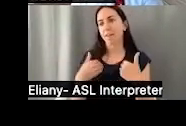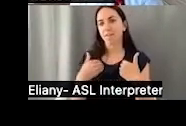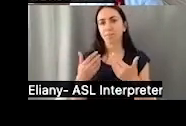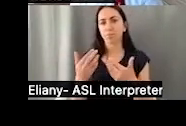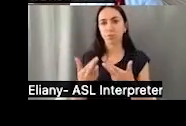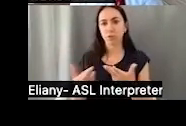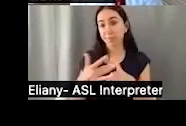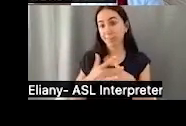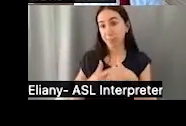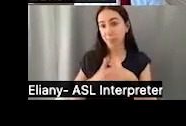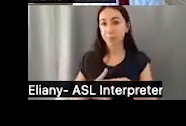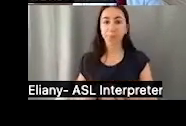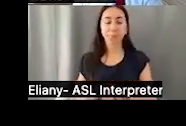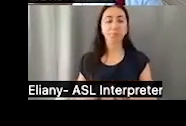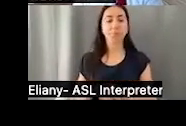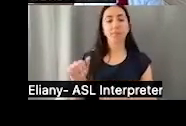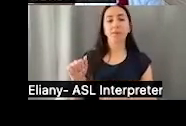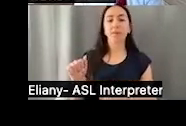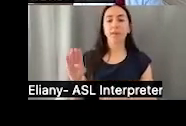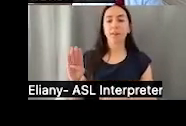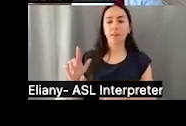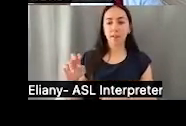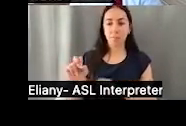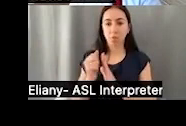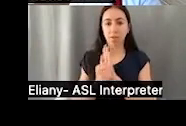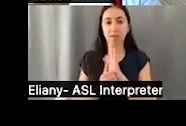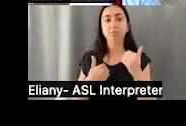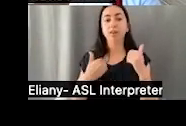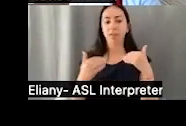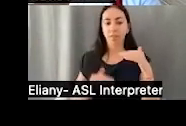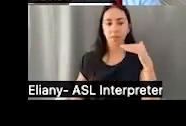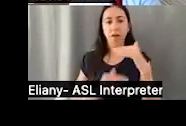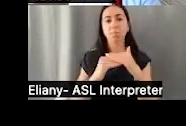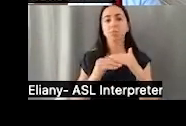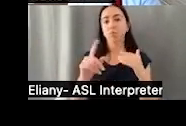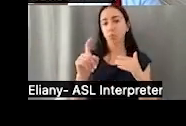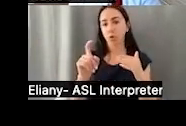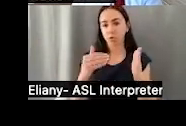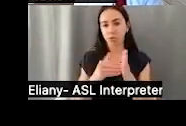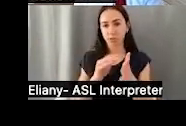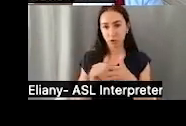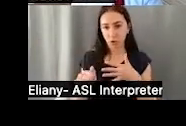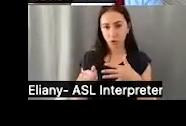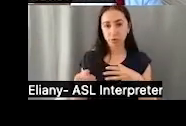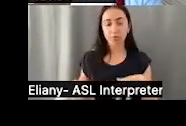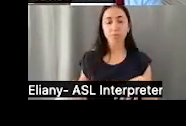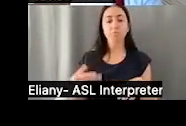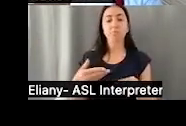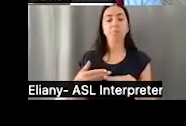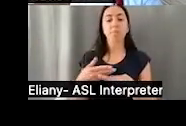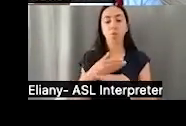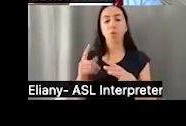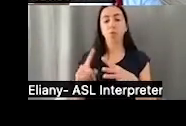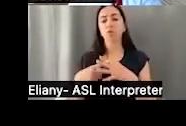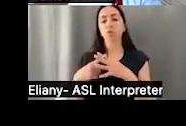familias pueden ahorrar y obtener recursos. Bien, para las cuentas ABLE puedes tener hasta 100,000 dólares en las cuentas